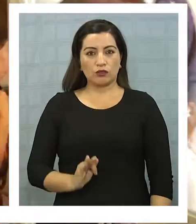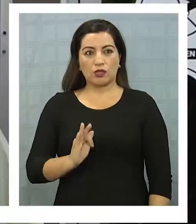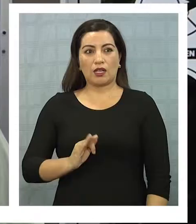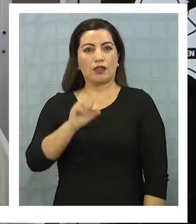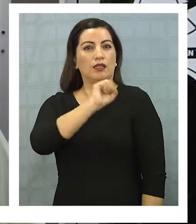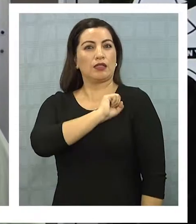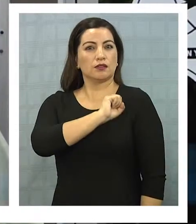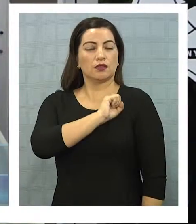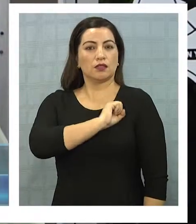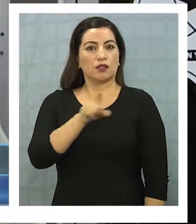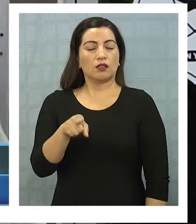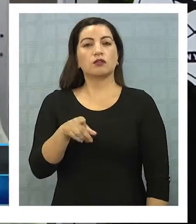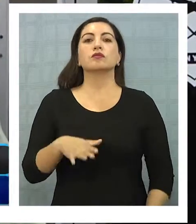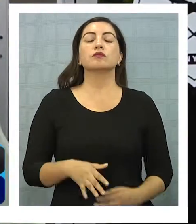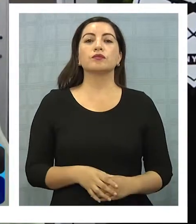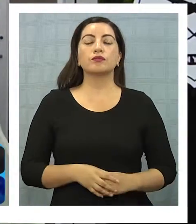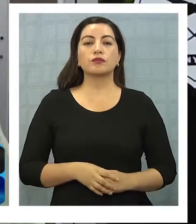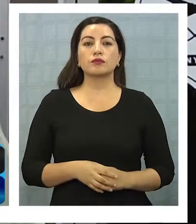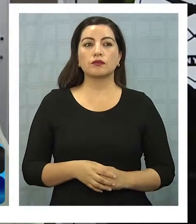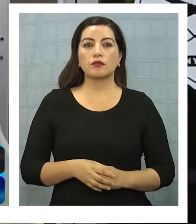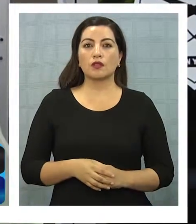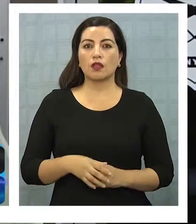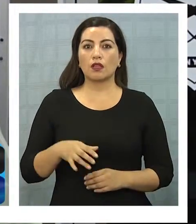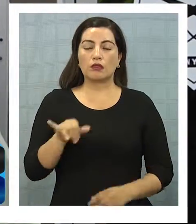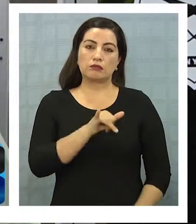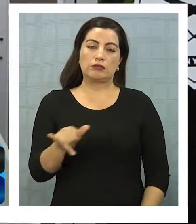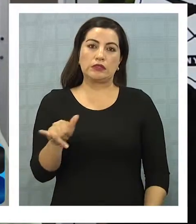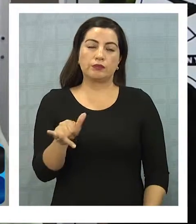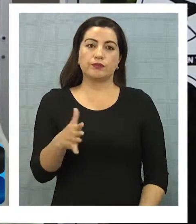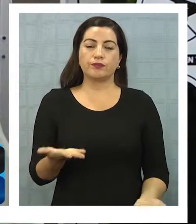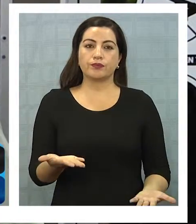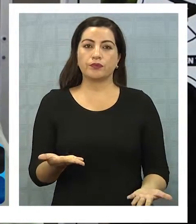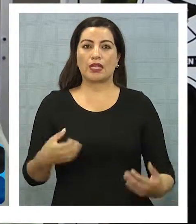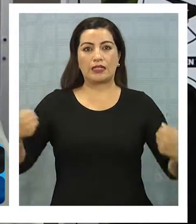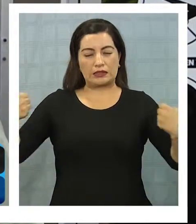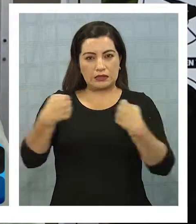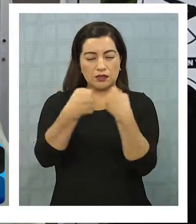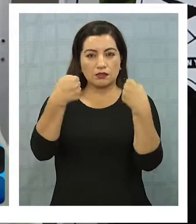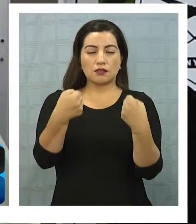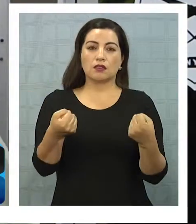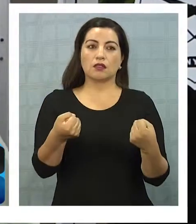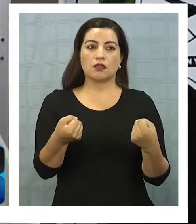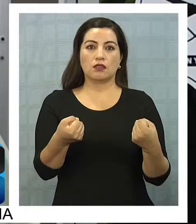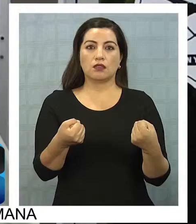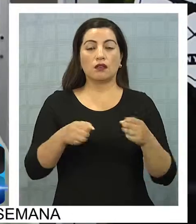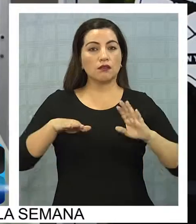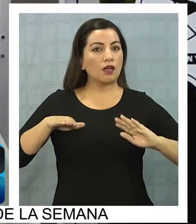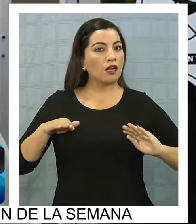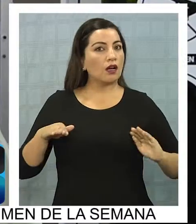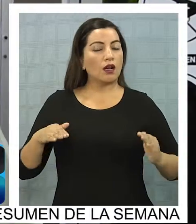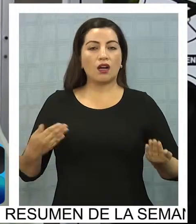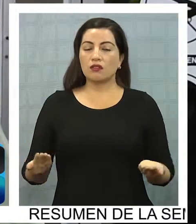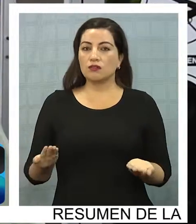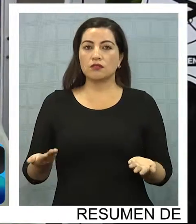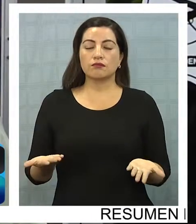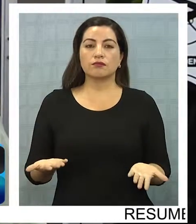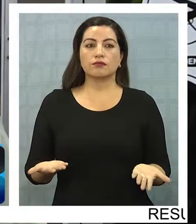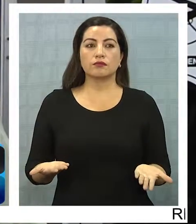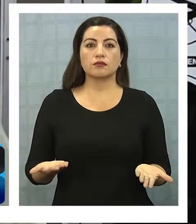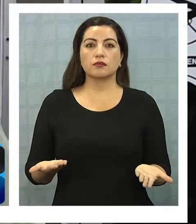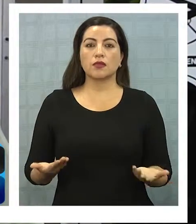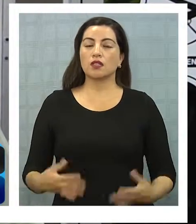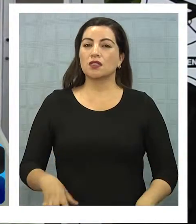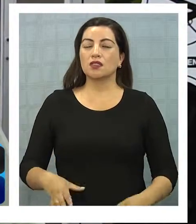metropolitana, quien producto de este accidente se encuentra a disposición del